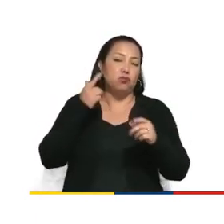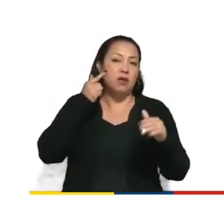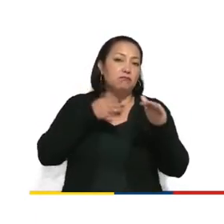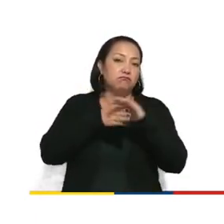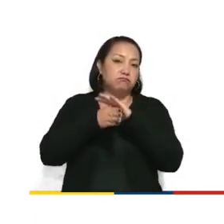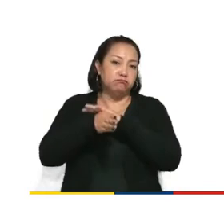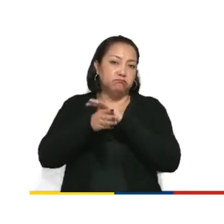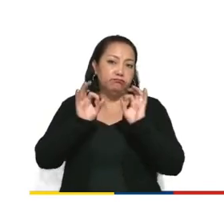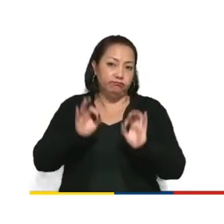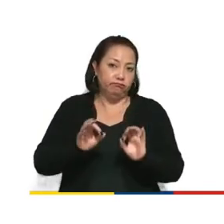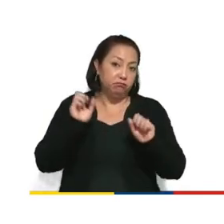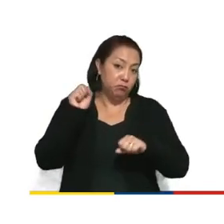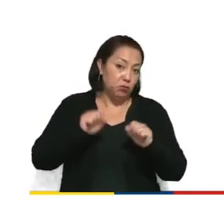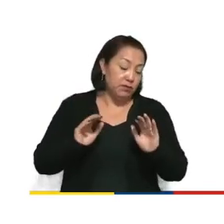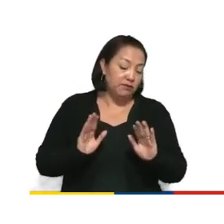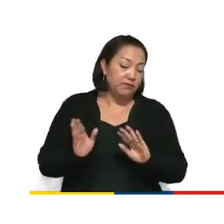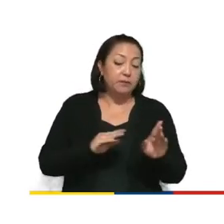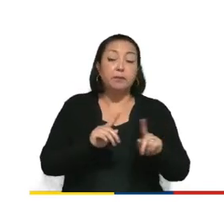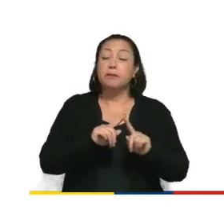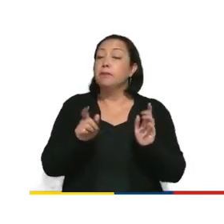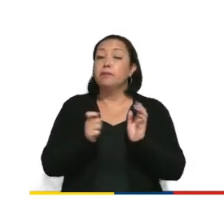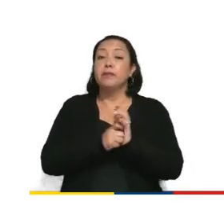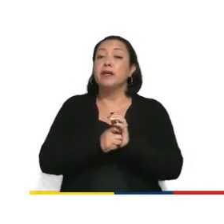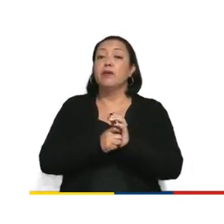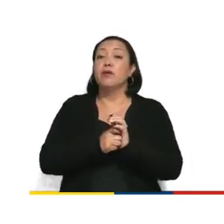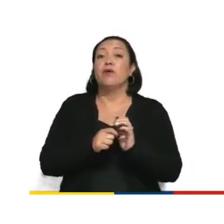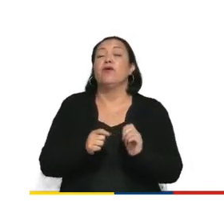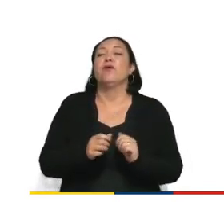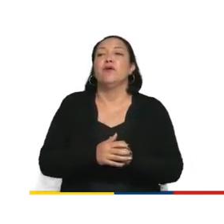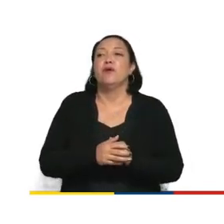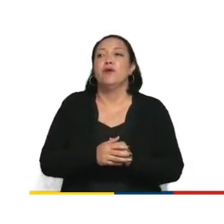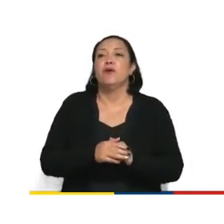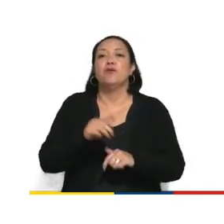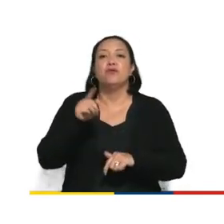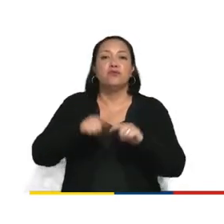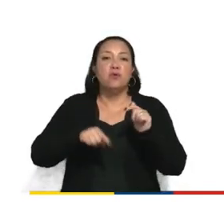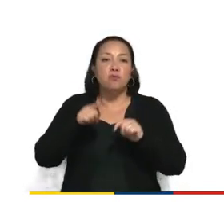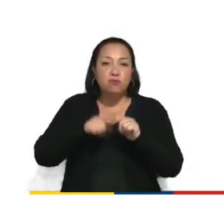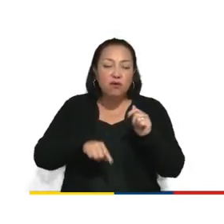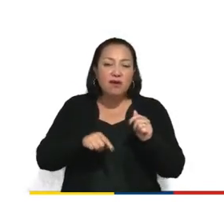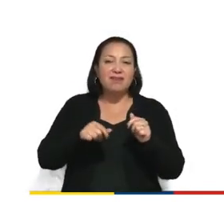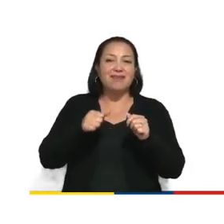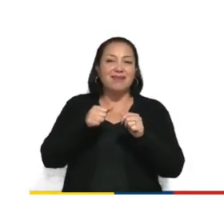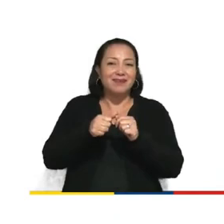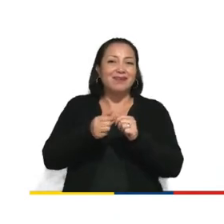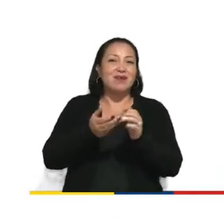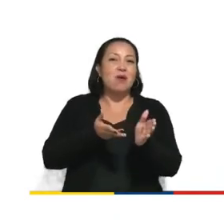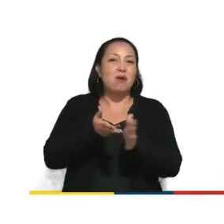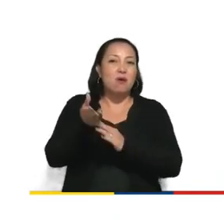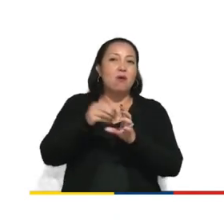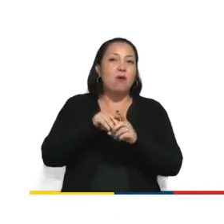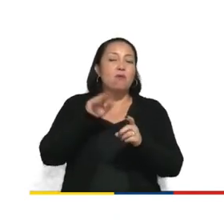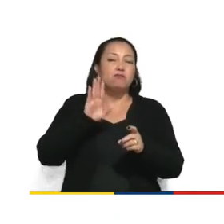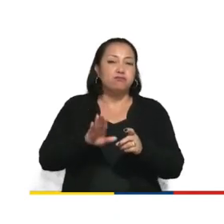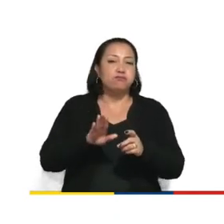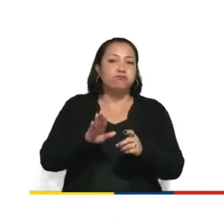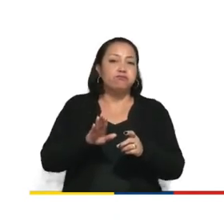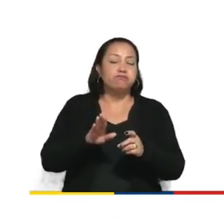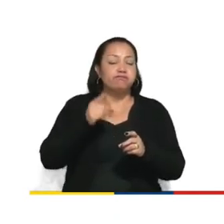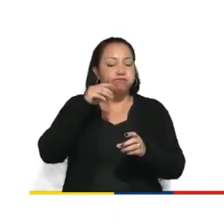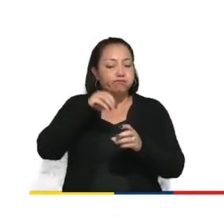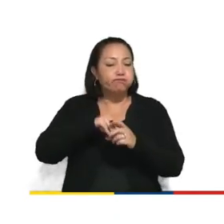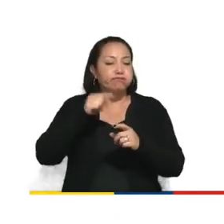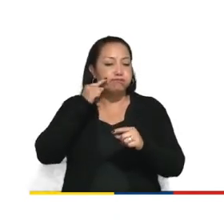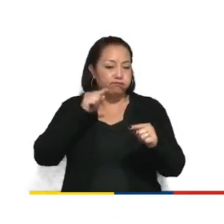En cambio, no pueden mantener esa carga de estar administrativamente